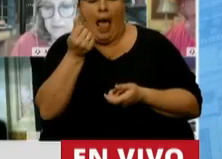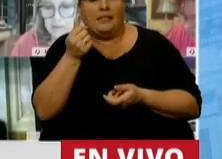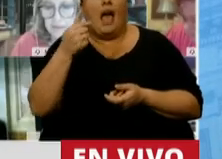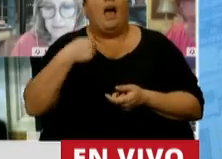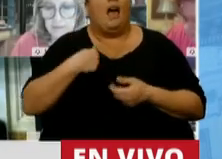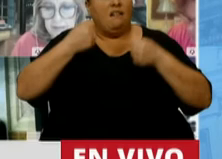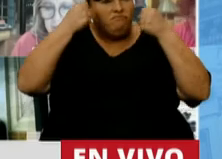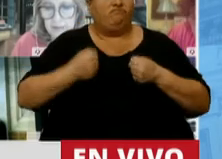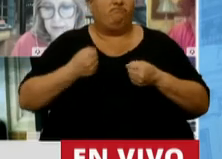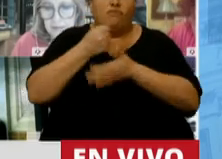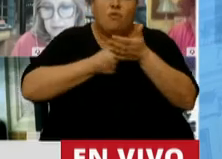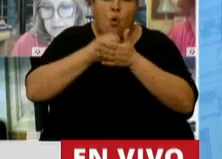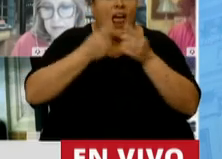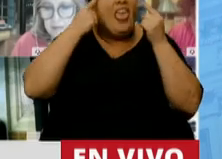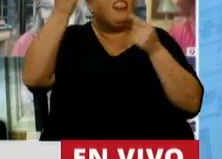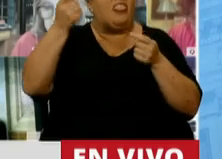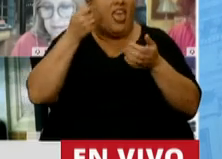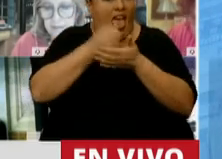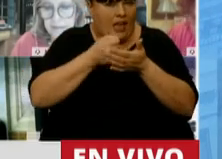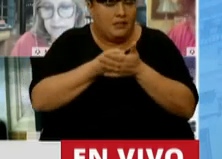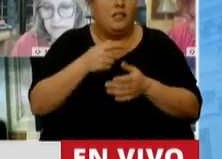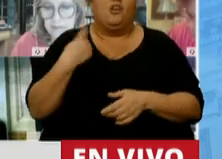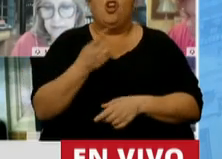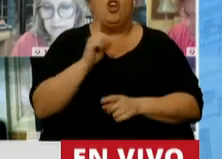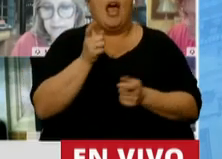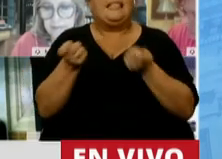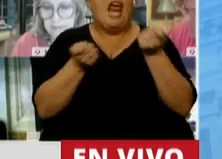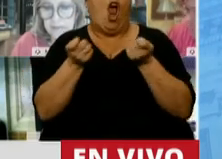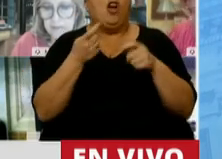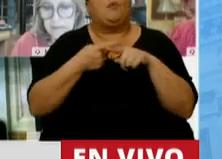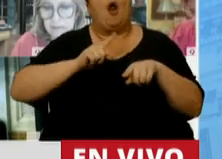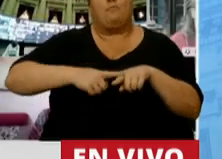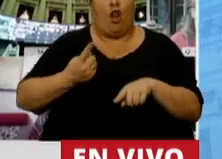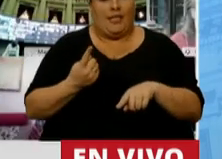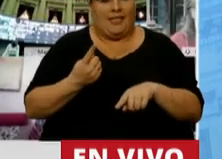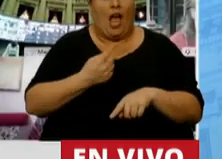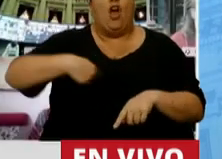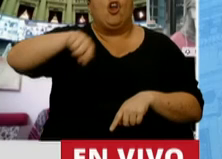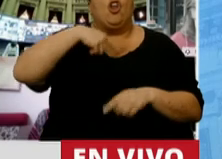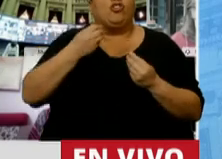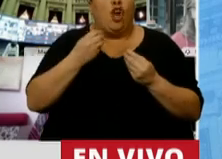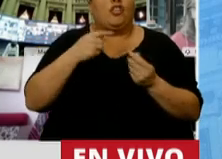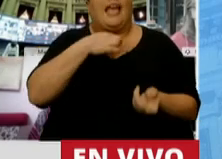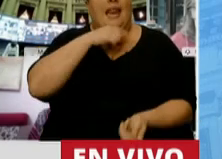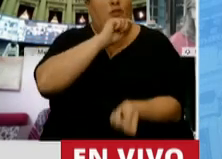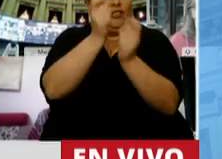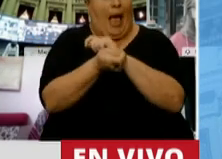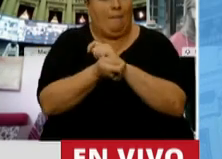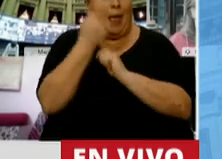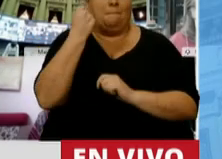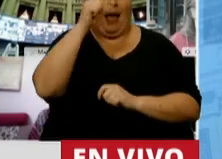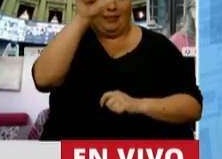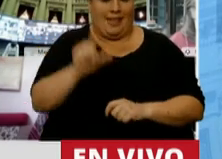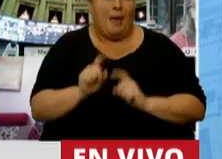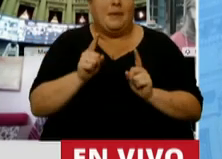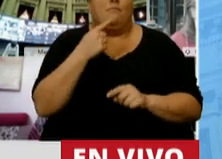convicciones e ideas, no estamos en el negocio de la política, estamos en la transformación de la patria,